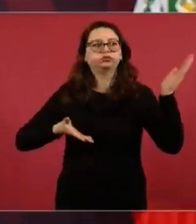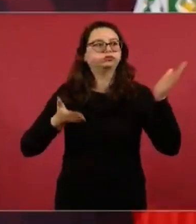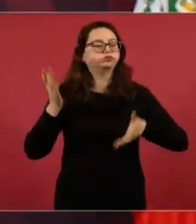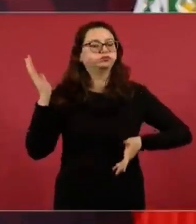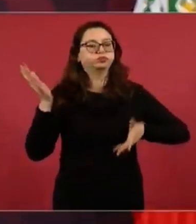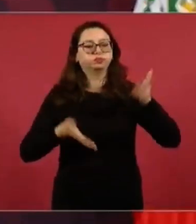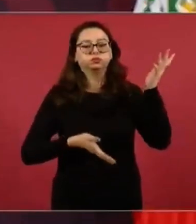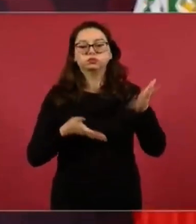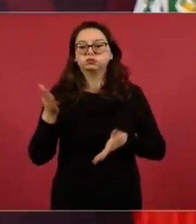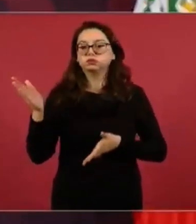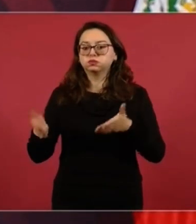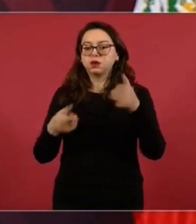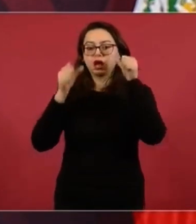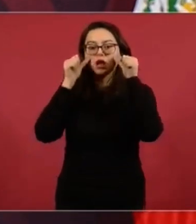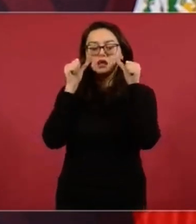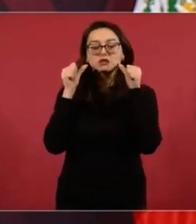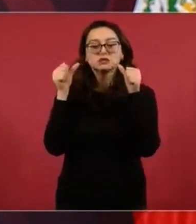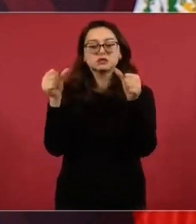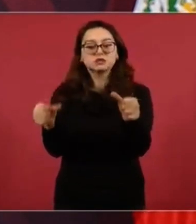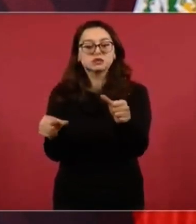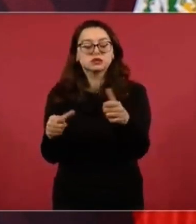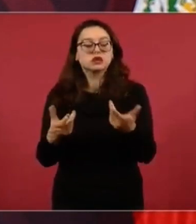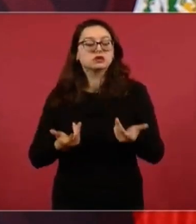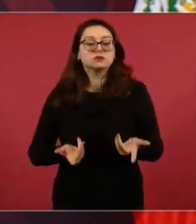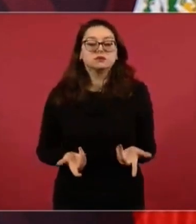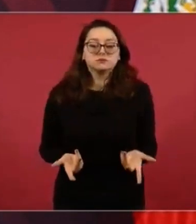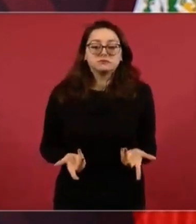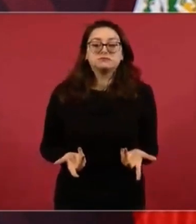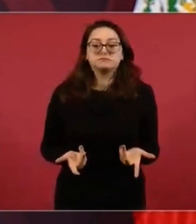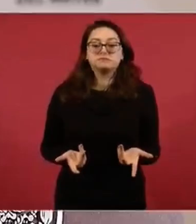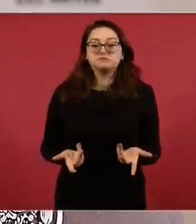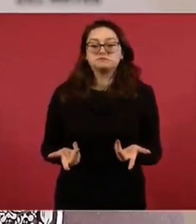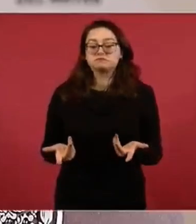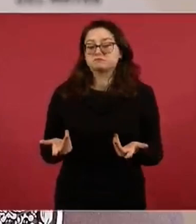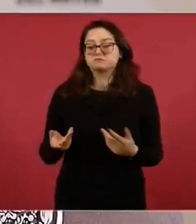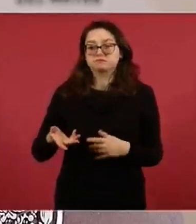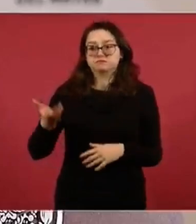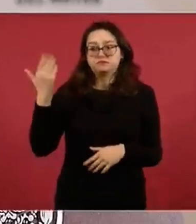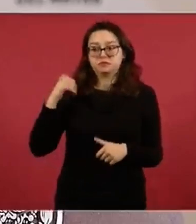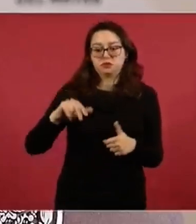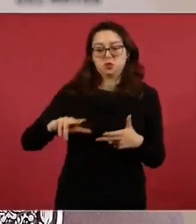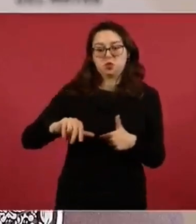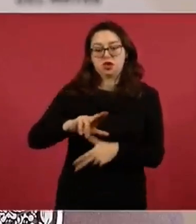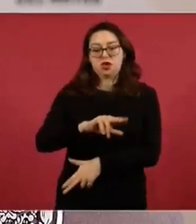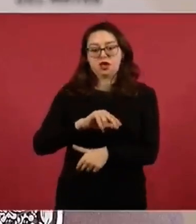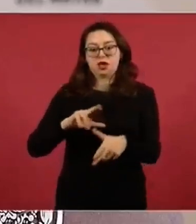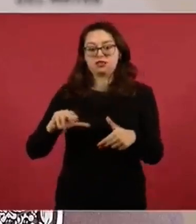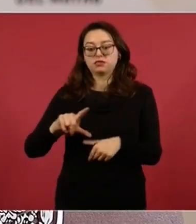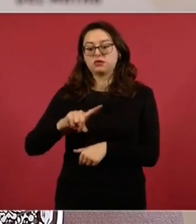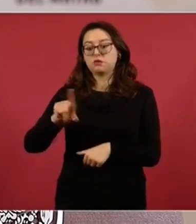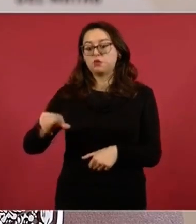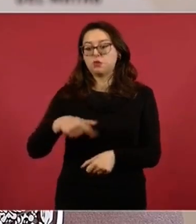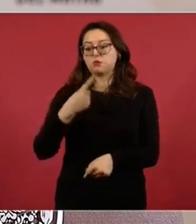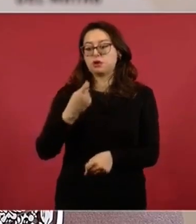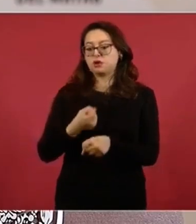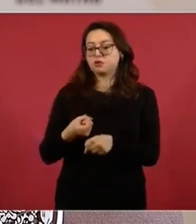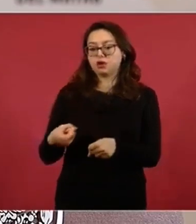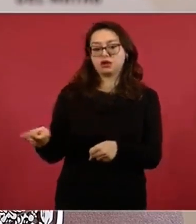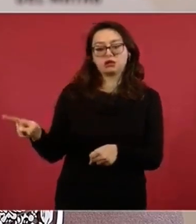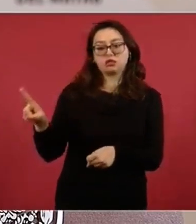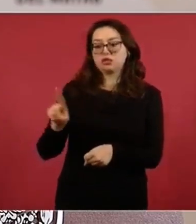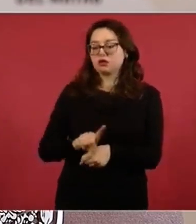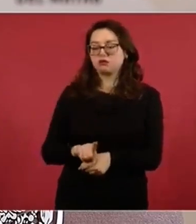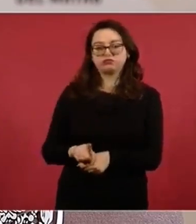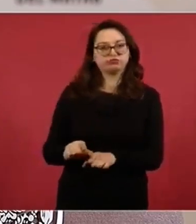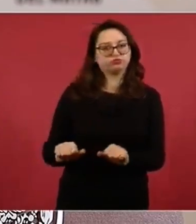de los daños ocasionados por el huracán. Lamento mucho